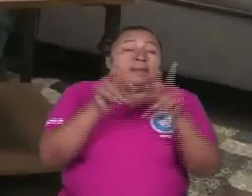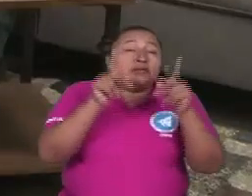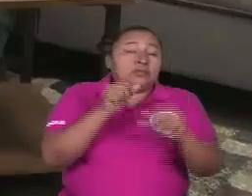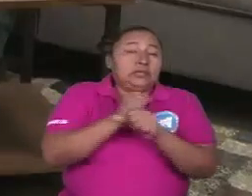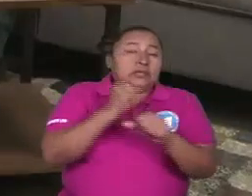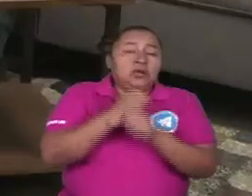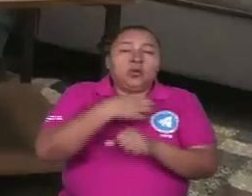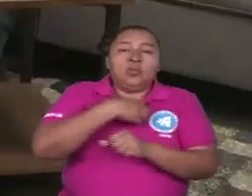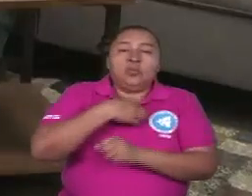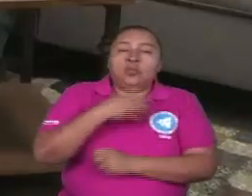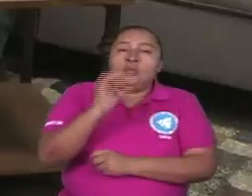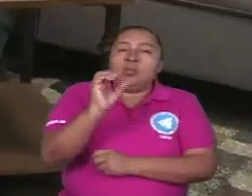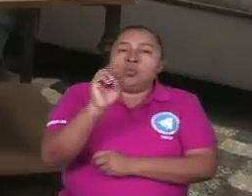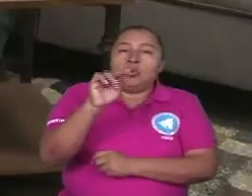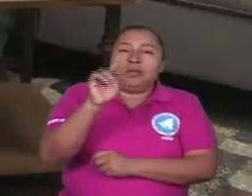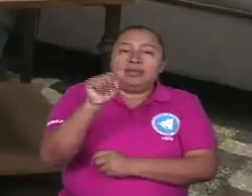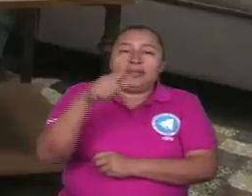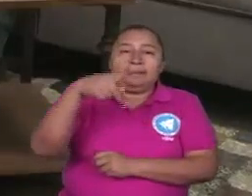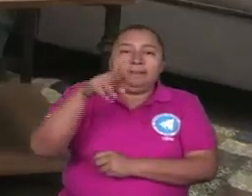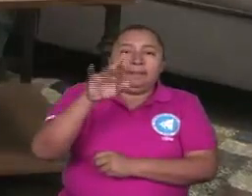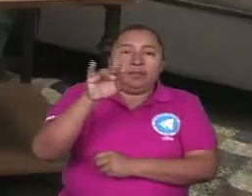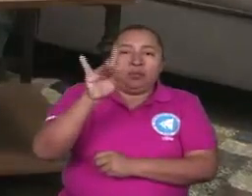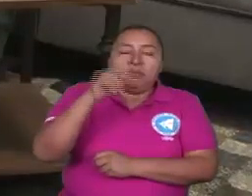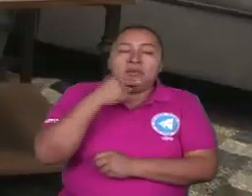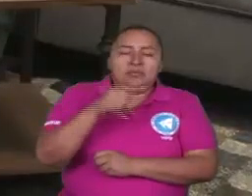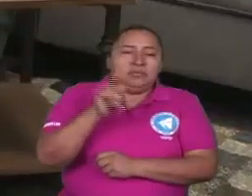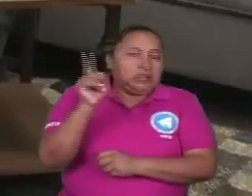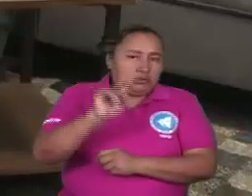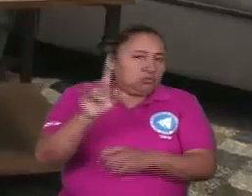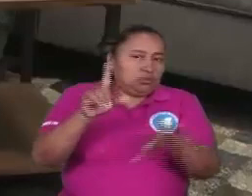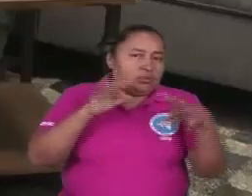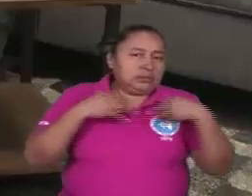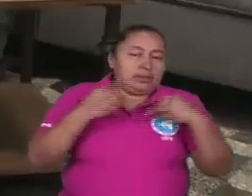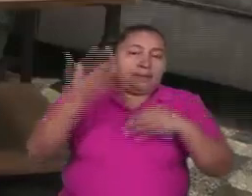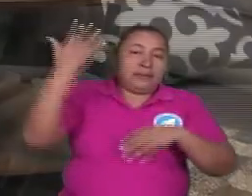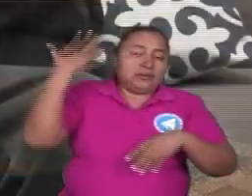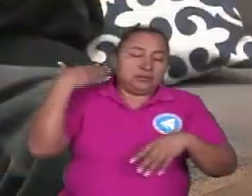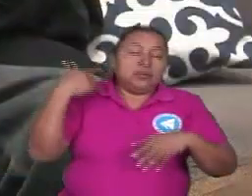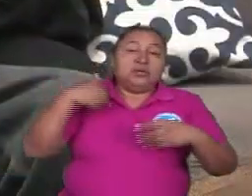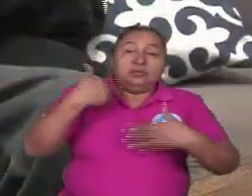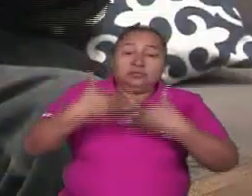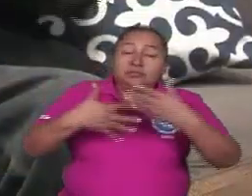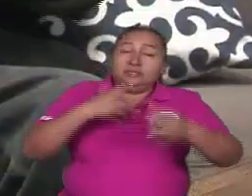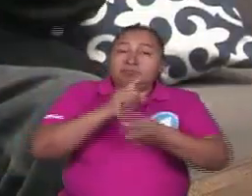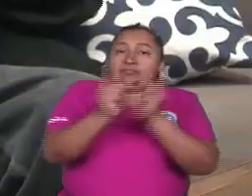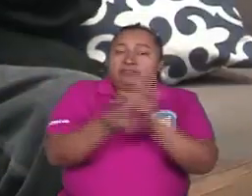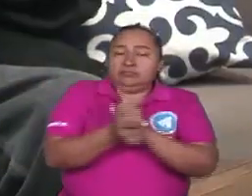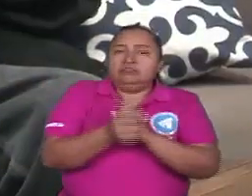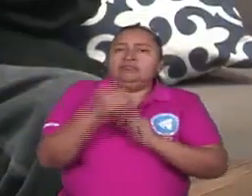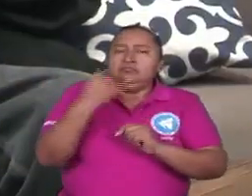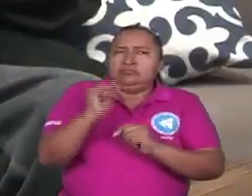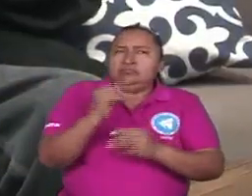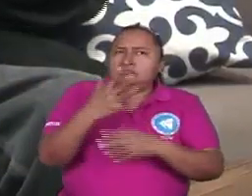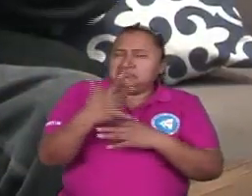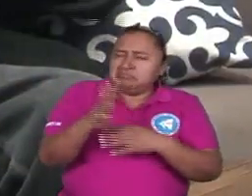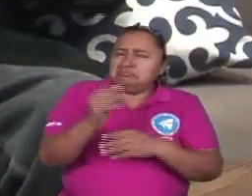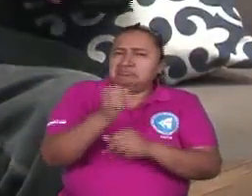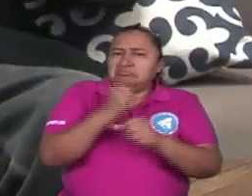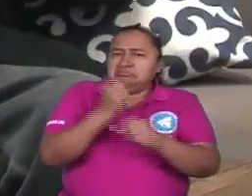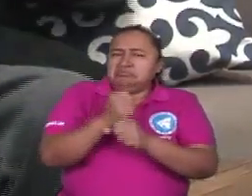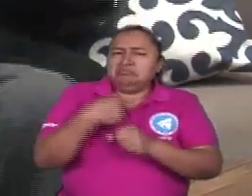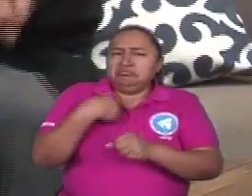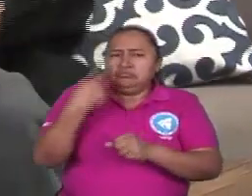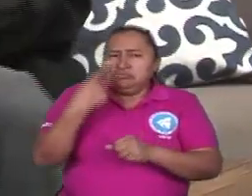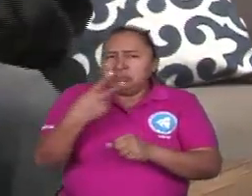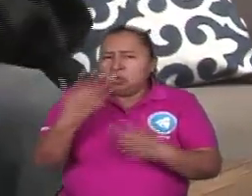trabajadores por cuenta propia que no los reconocía el viejo modelo y con la revolución logramos es más tuvimos unos añitos ahí de estar